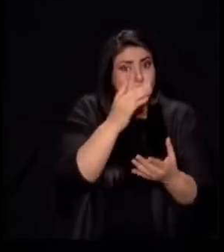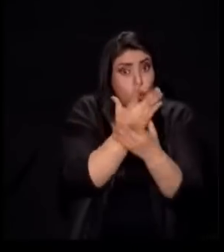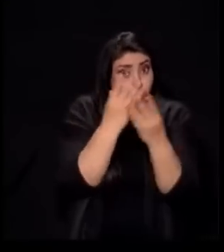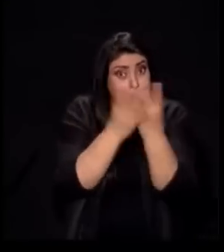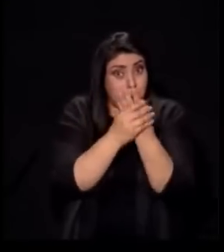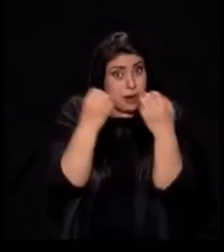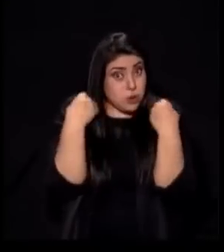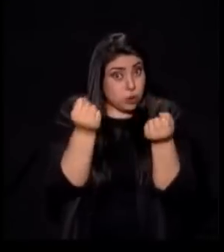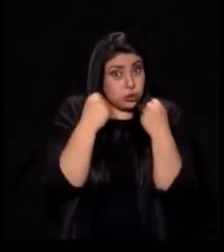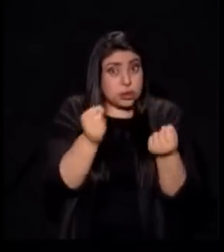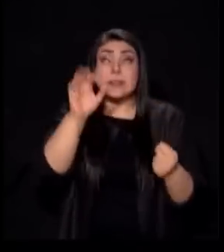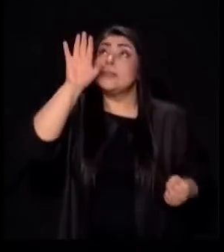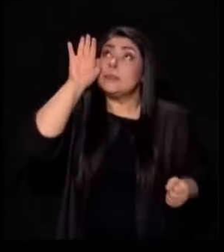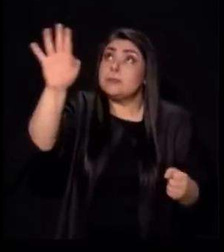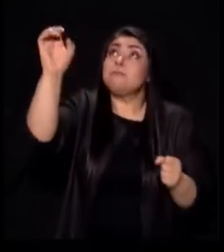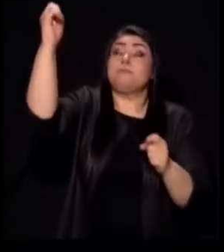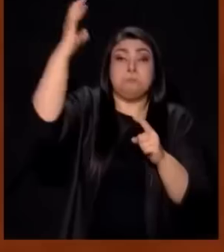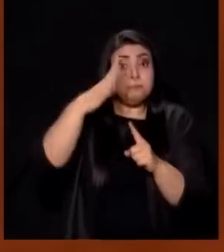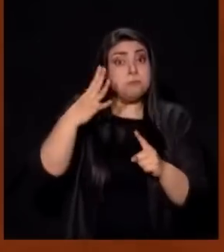Punto